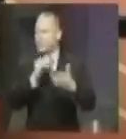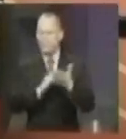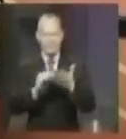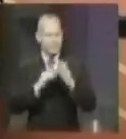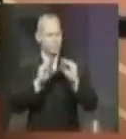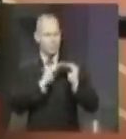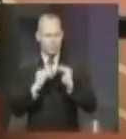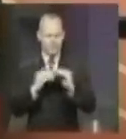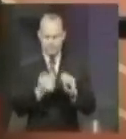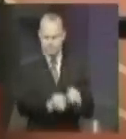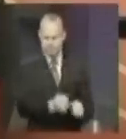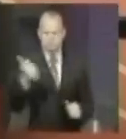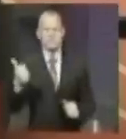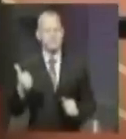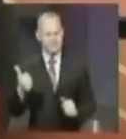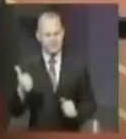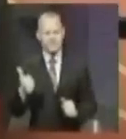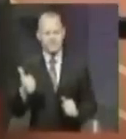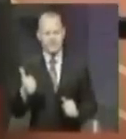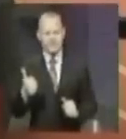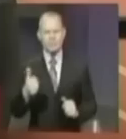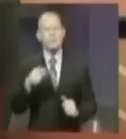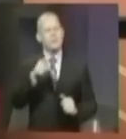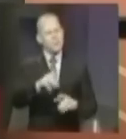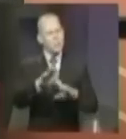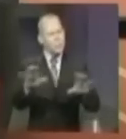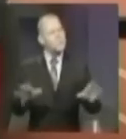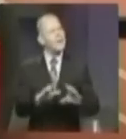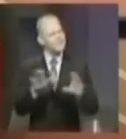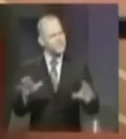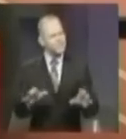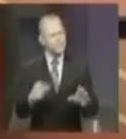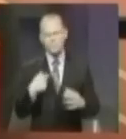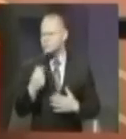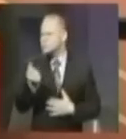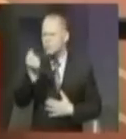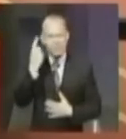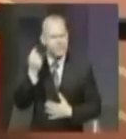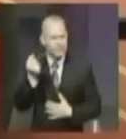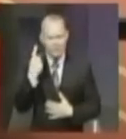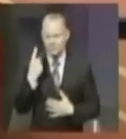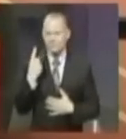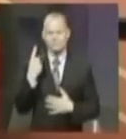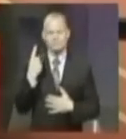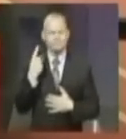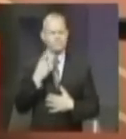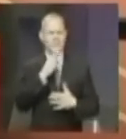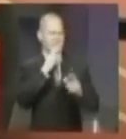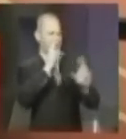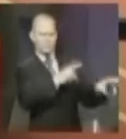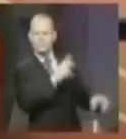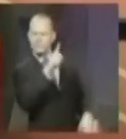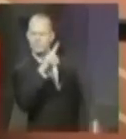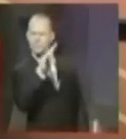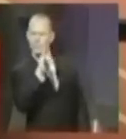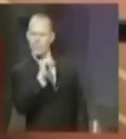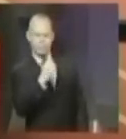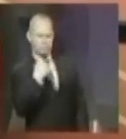removió. Ahí está una acción concreta. Volvemos a lo mismo. Yo no entendí tampoco la contestación de Luis.